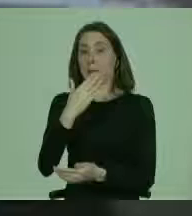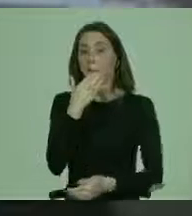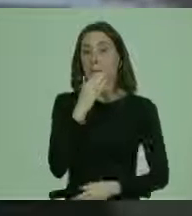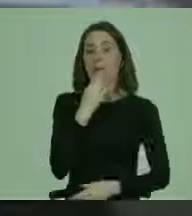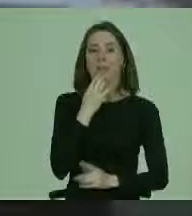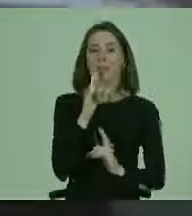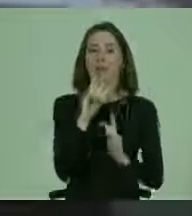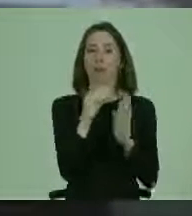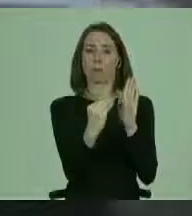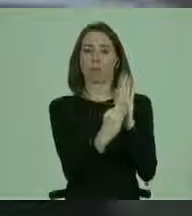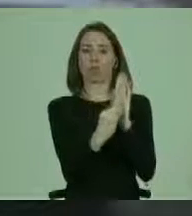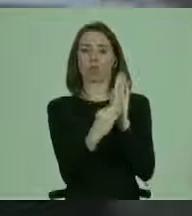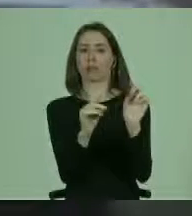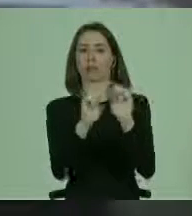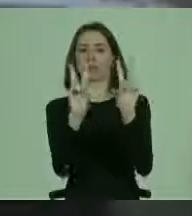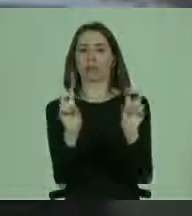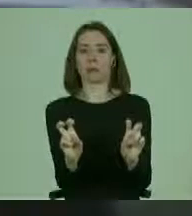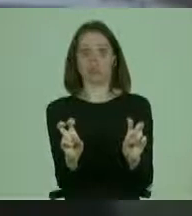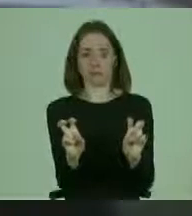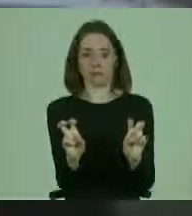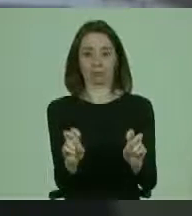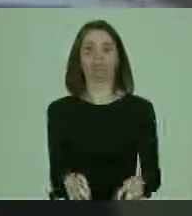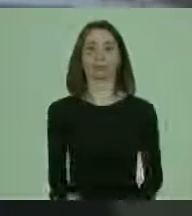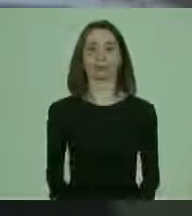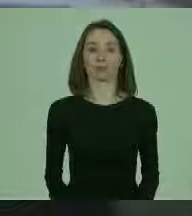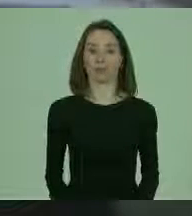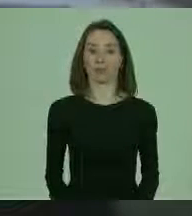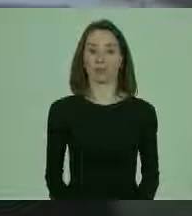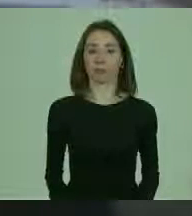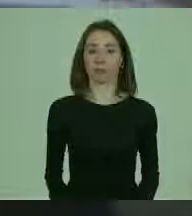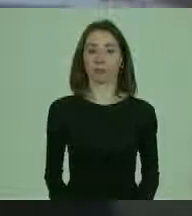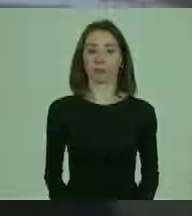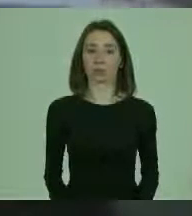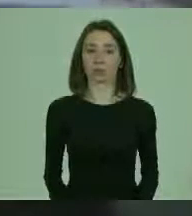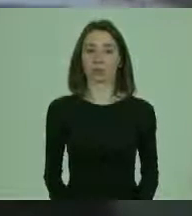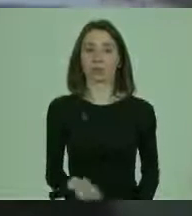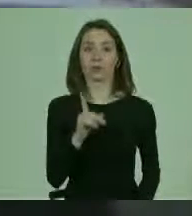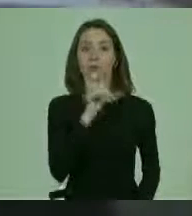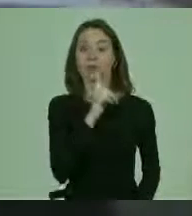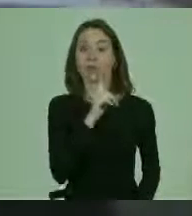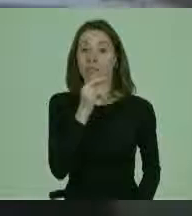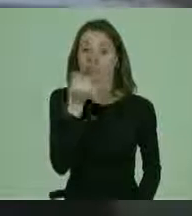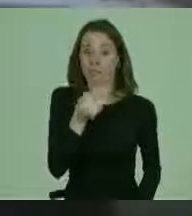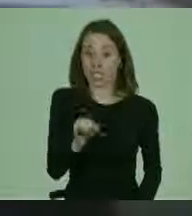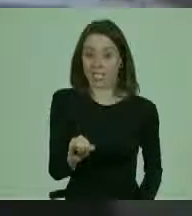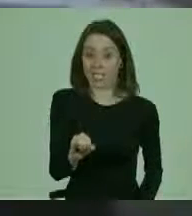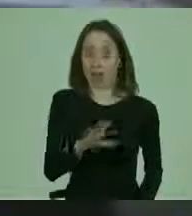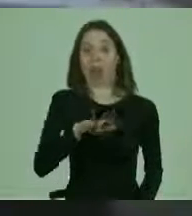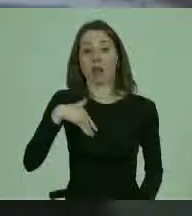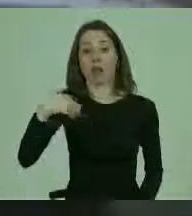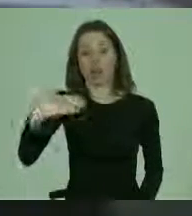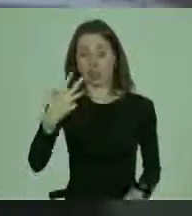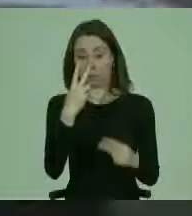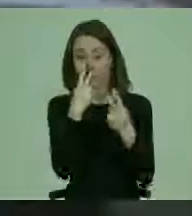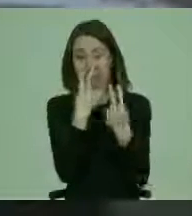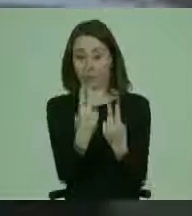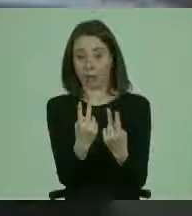enunciar este tema. Y finalmente, y como lo veremos después,